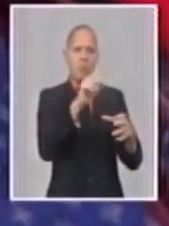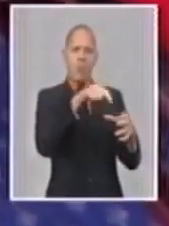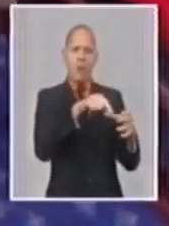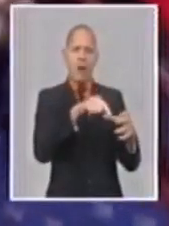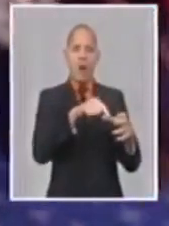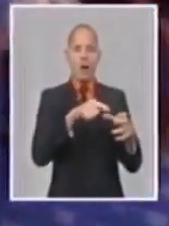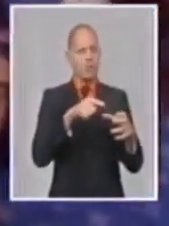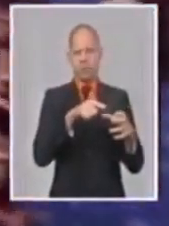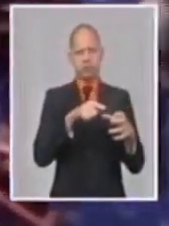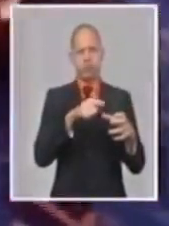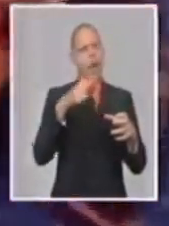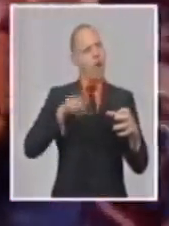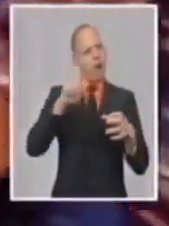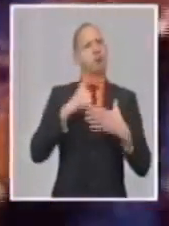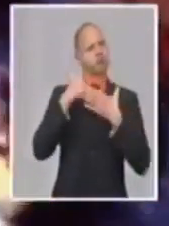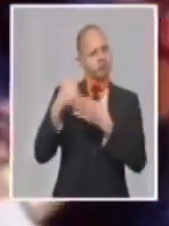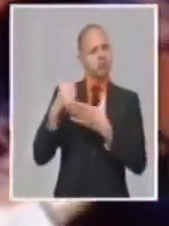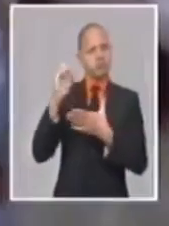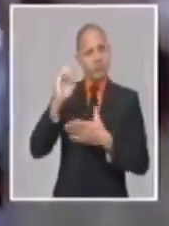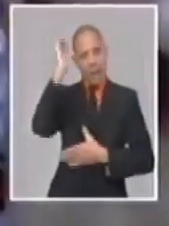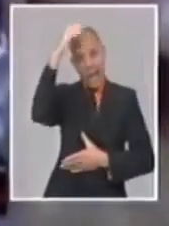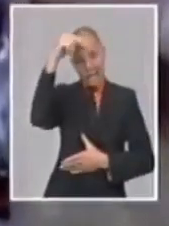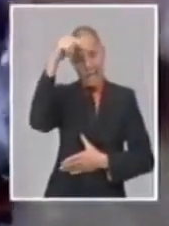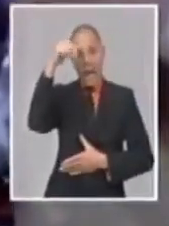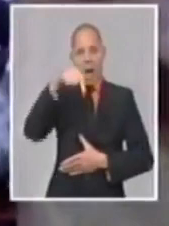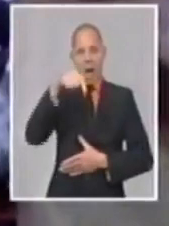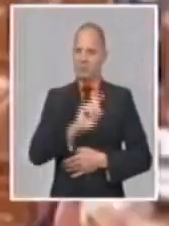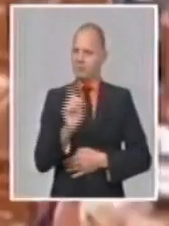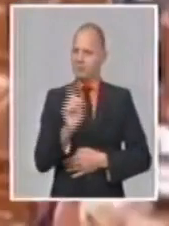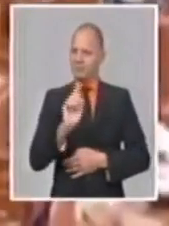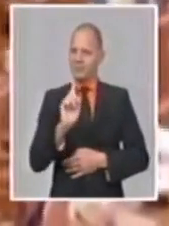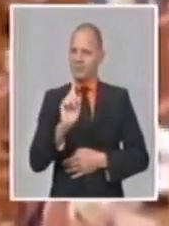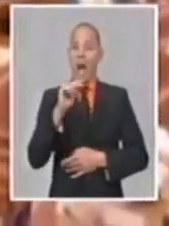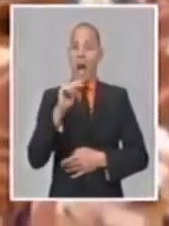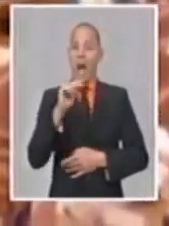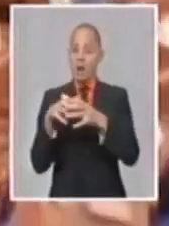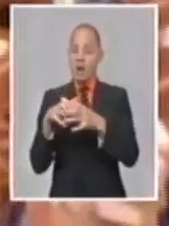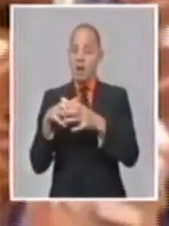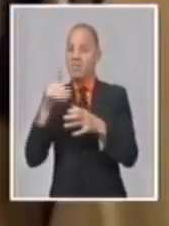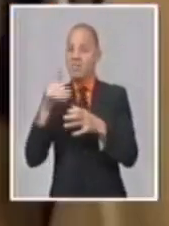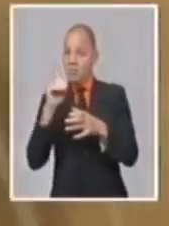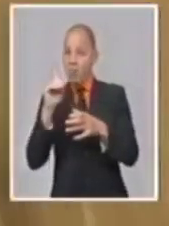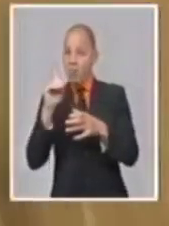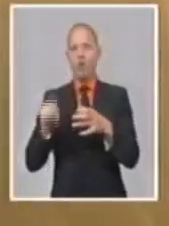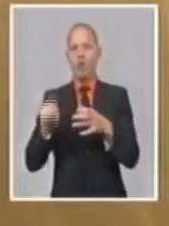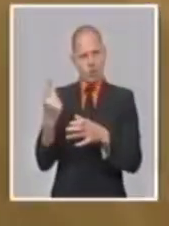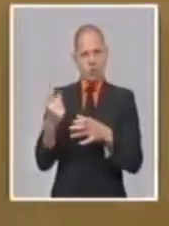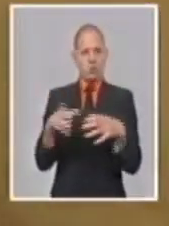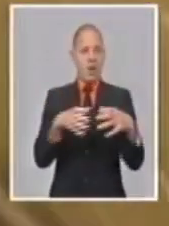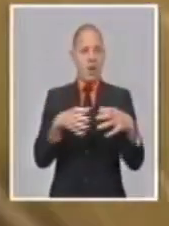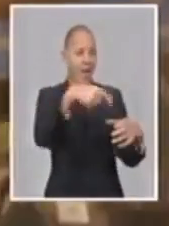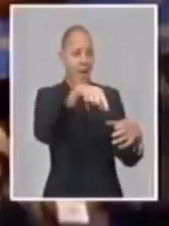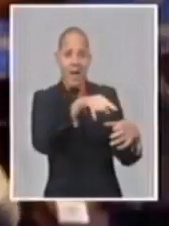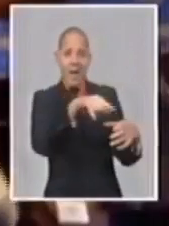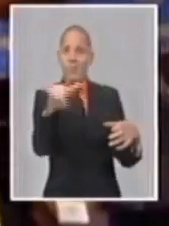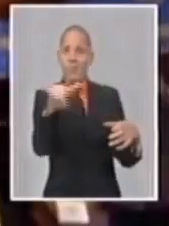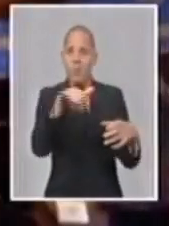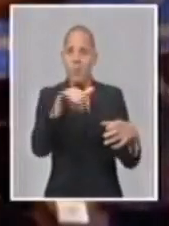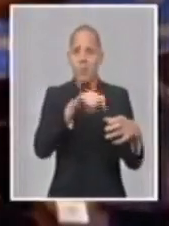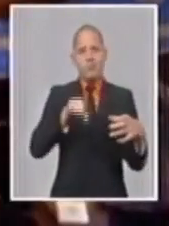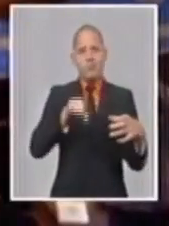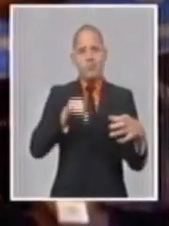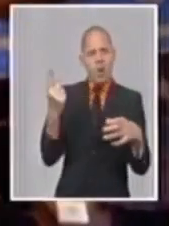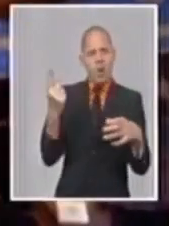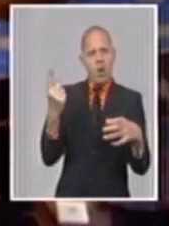todo es distinto. Los congresistas están en el escenario del crimen, en la misma Cámara de la que solo hace una semana tuvieron que escapar escoltados.